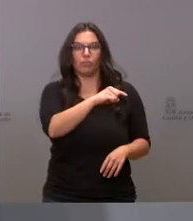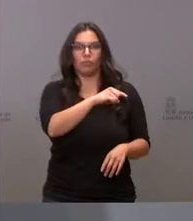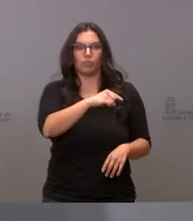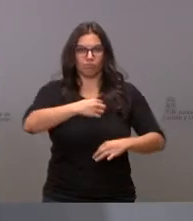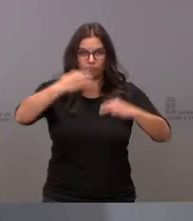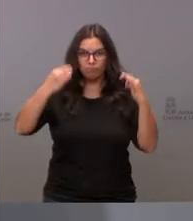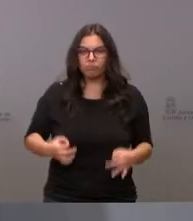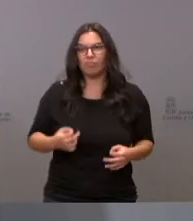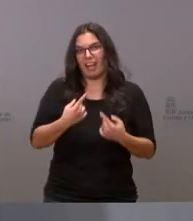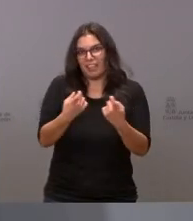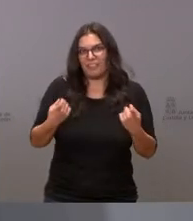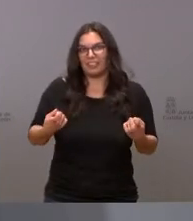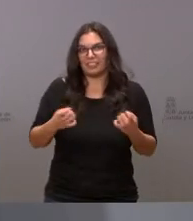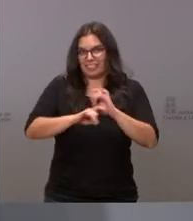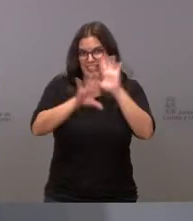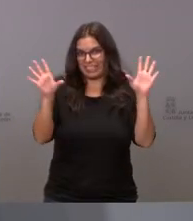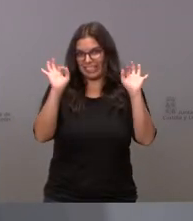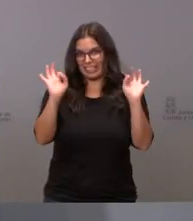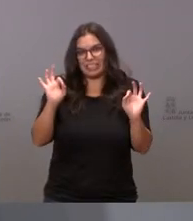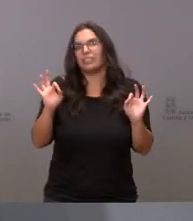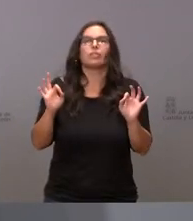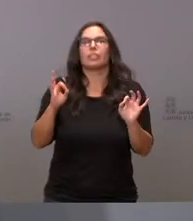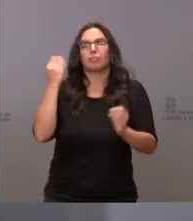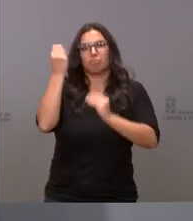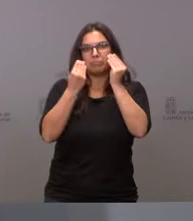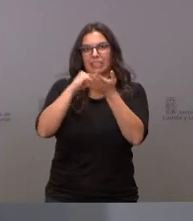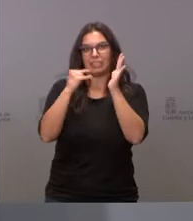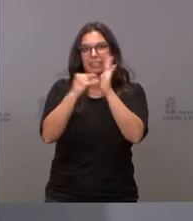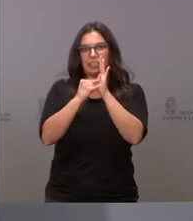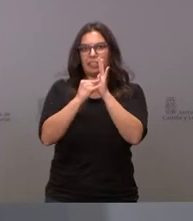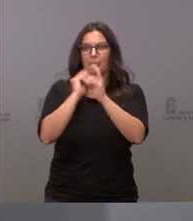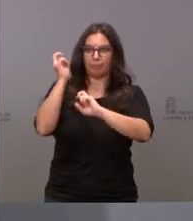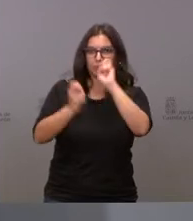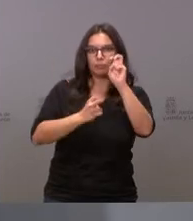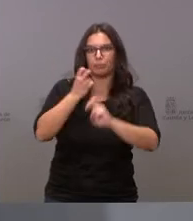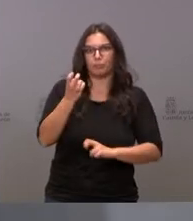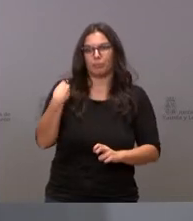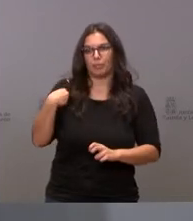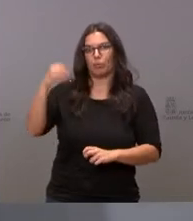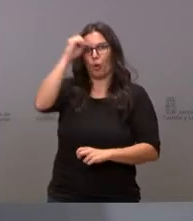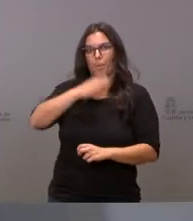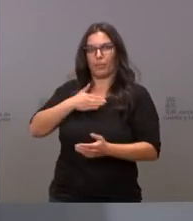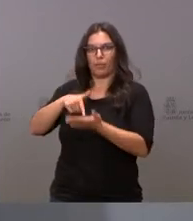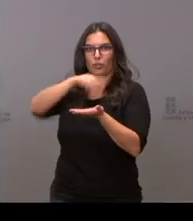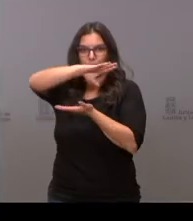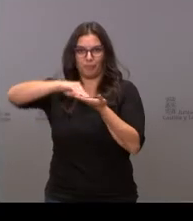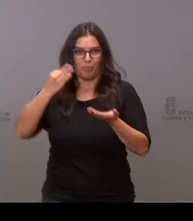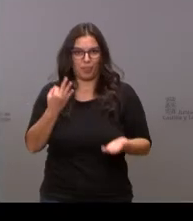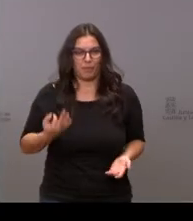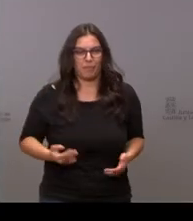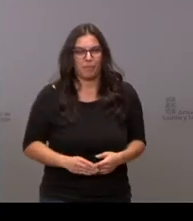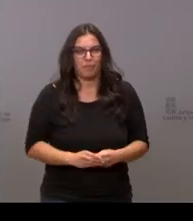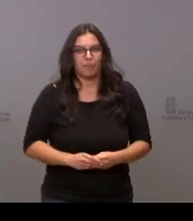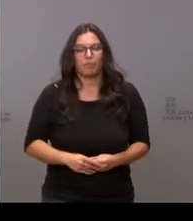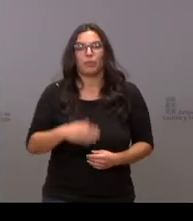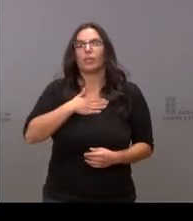la necesidad de repensar el sistema en la línea que nosotros decimos si quería hacerle